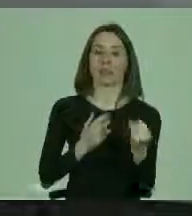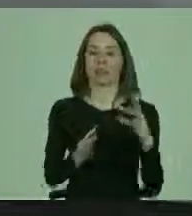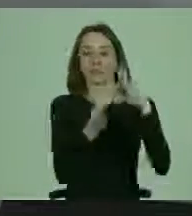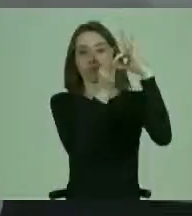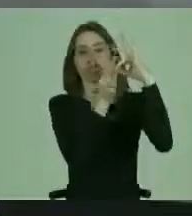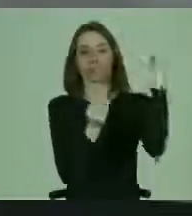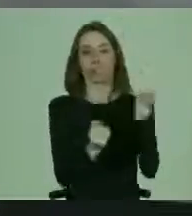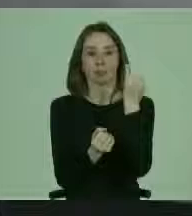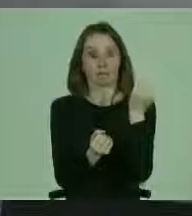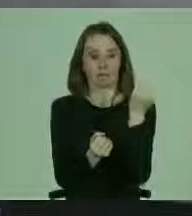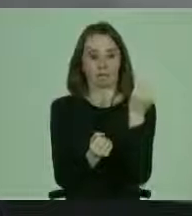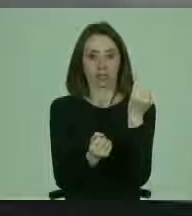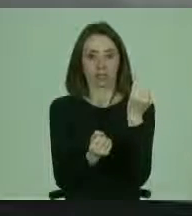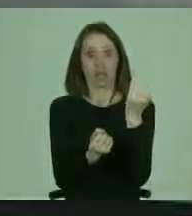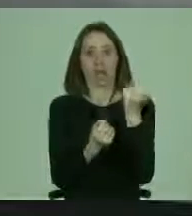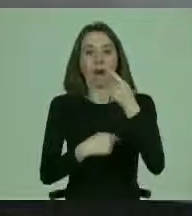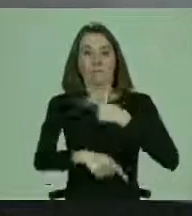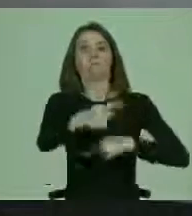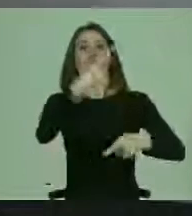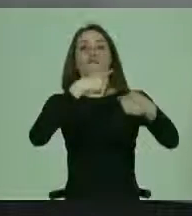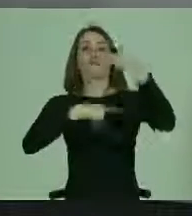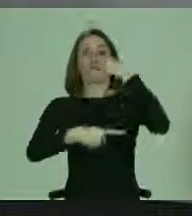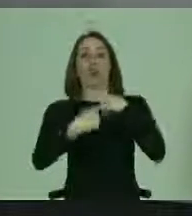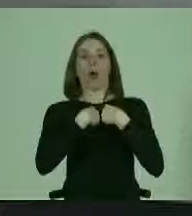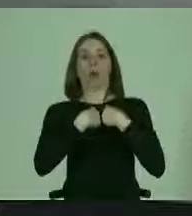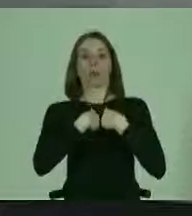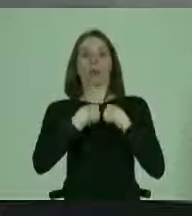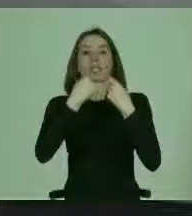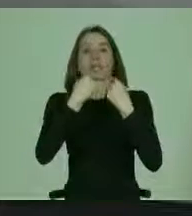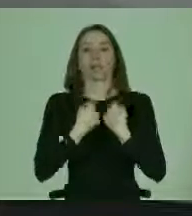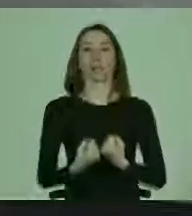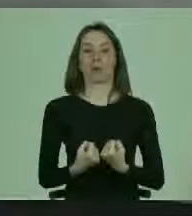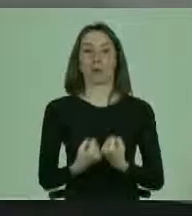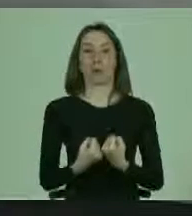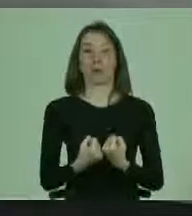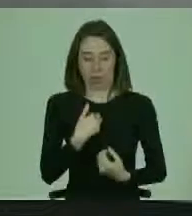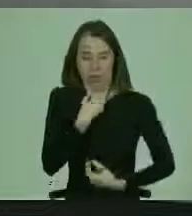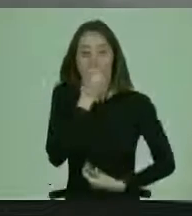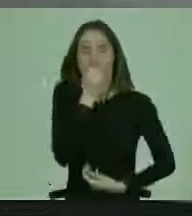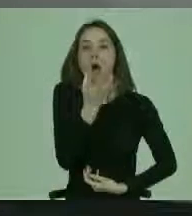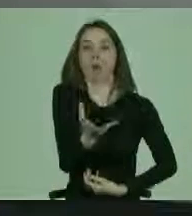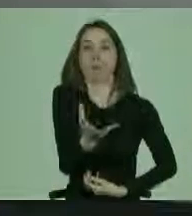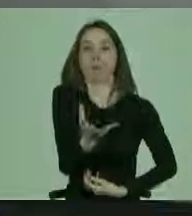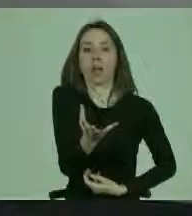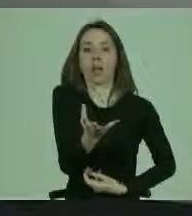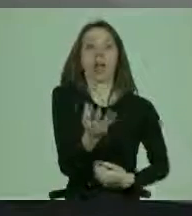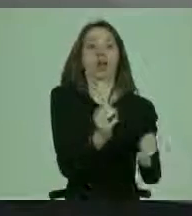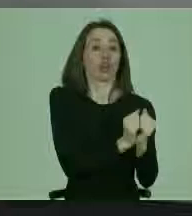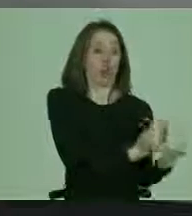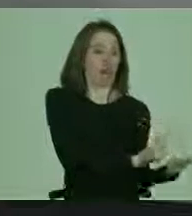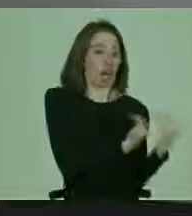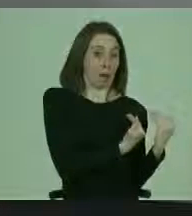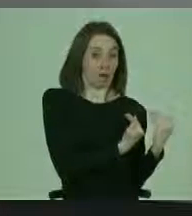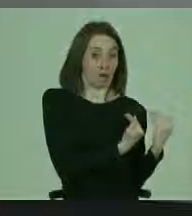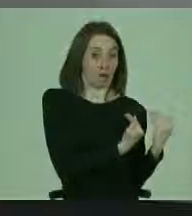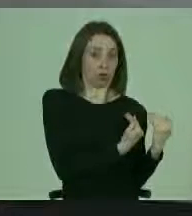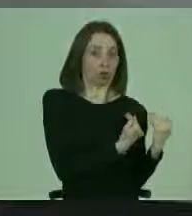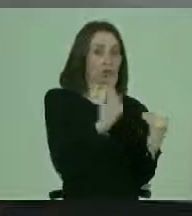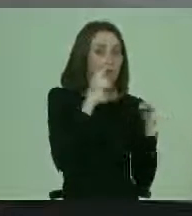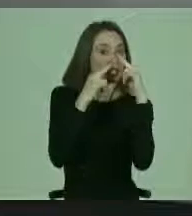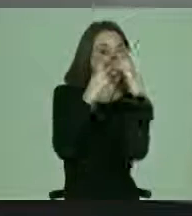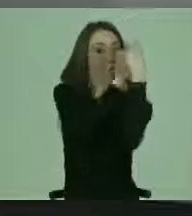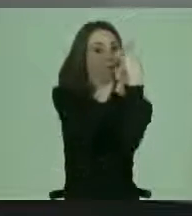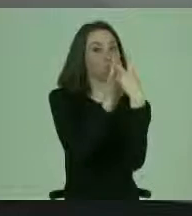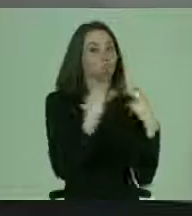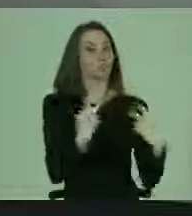nexo autonomía que vuelve entonces la posibilidad de poder manifestarse con apoyo, pero también que se explore la